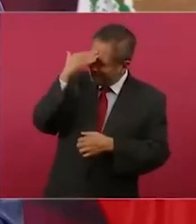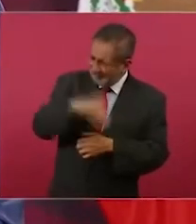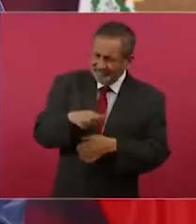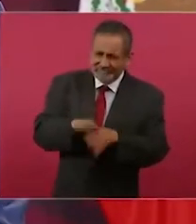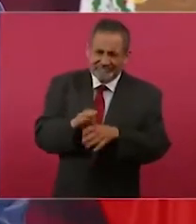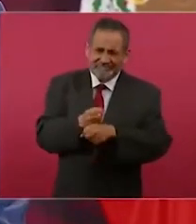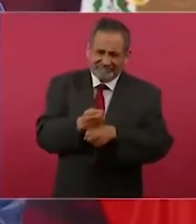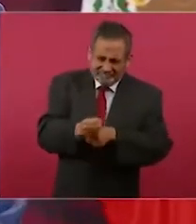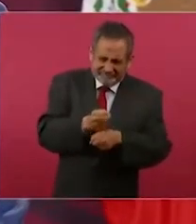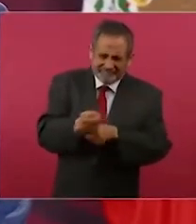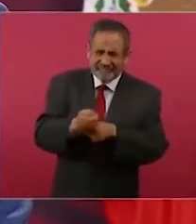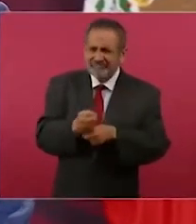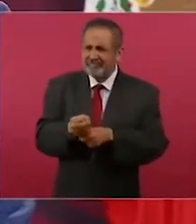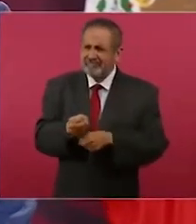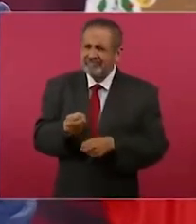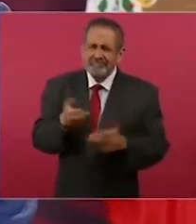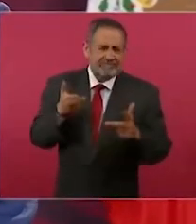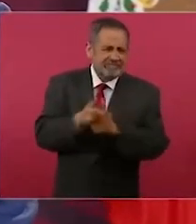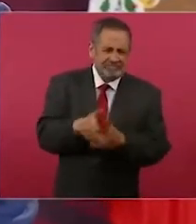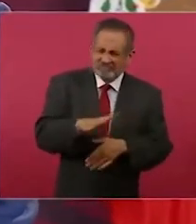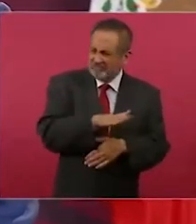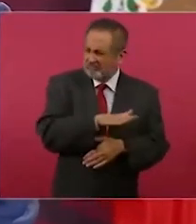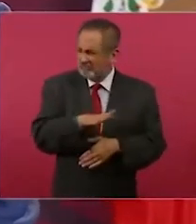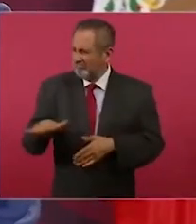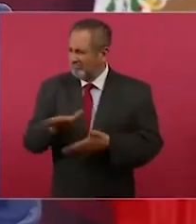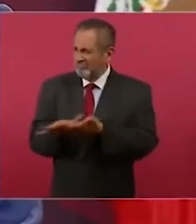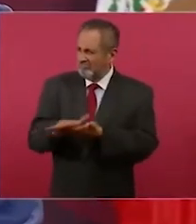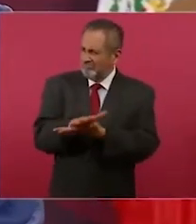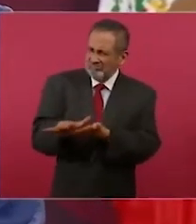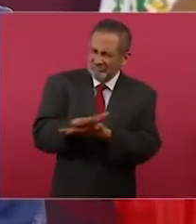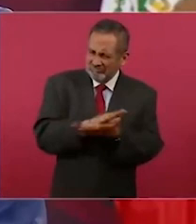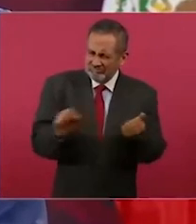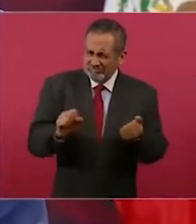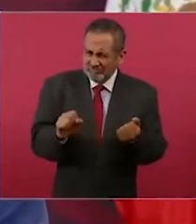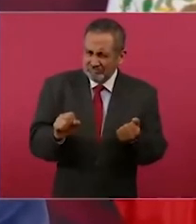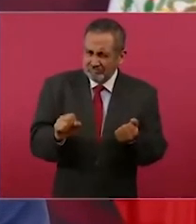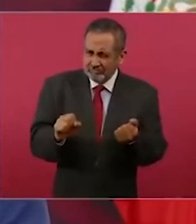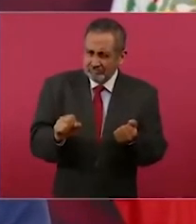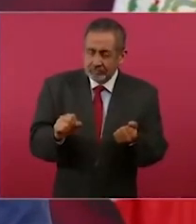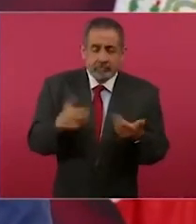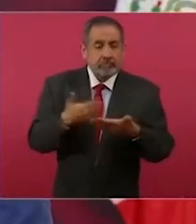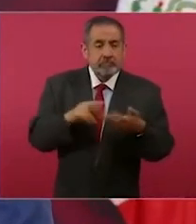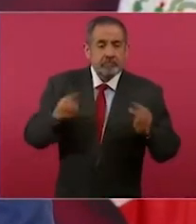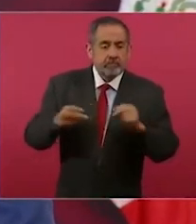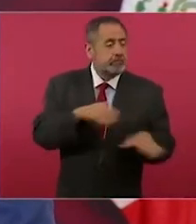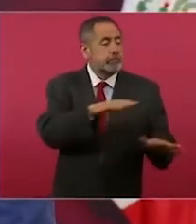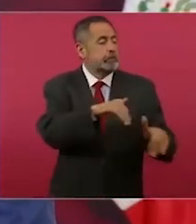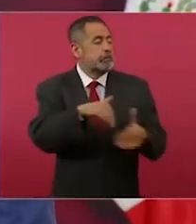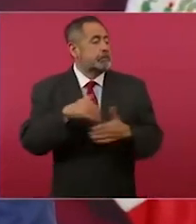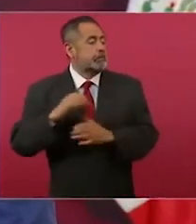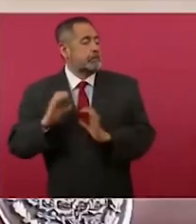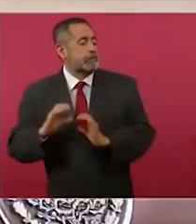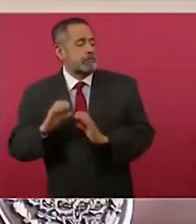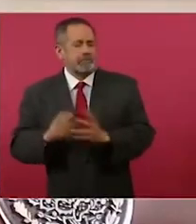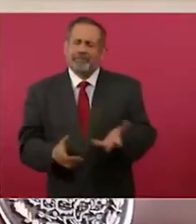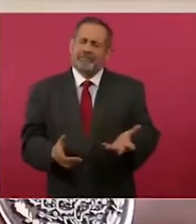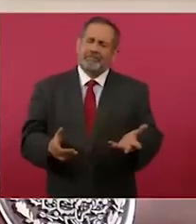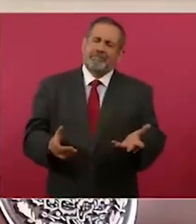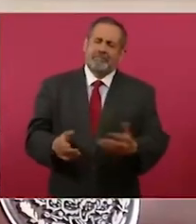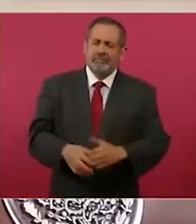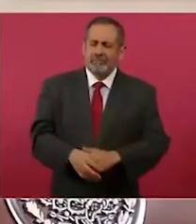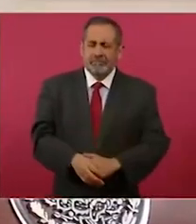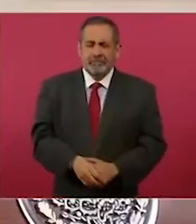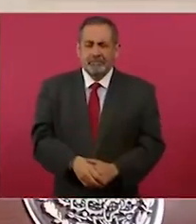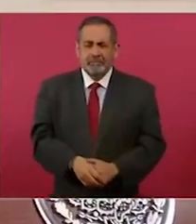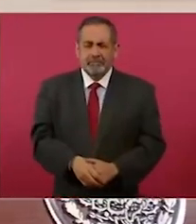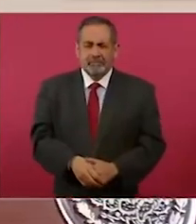cuando alguien no distingue entre izquierda y derecha, seguros de derecha, y esto involucra partidos y grupos de poder que intentan